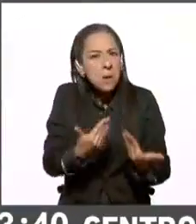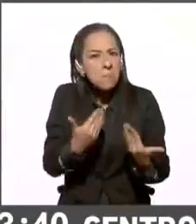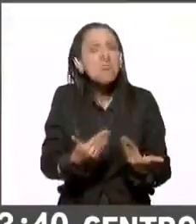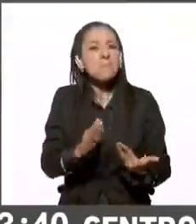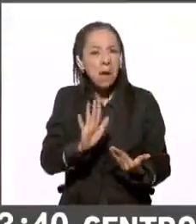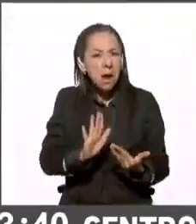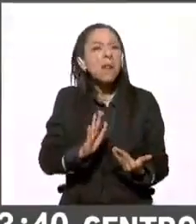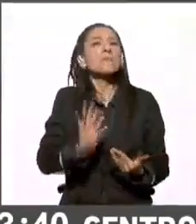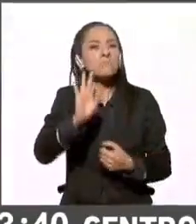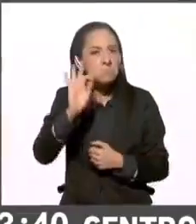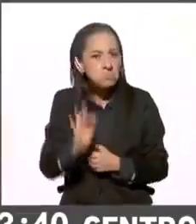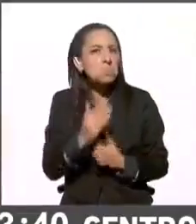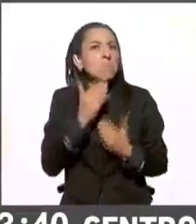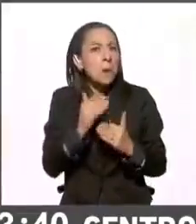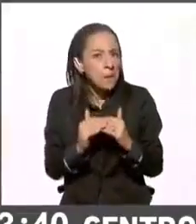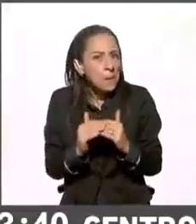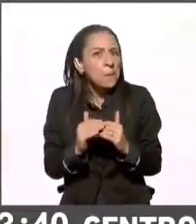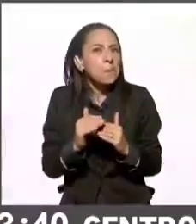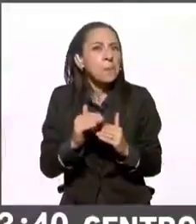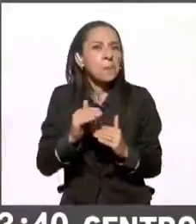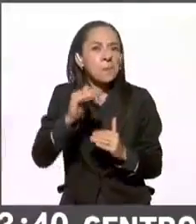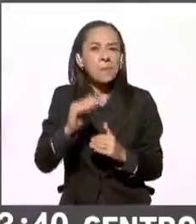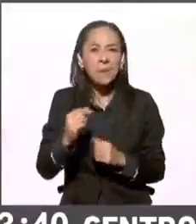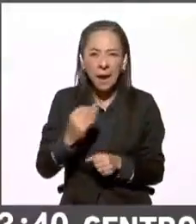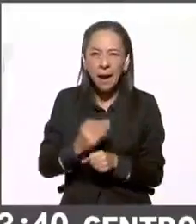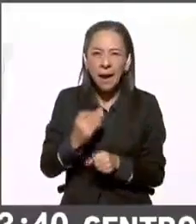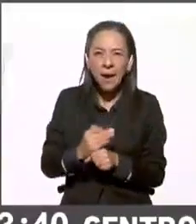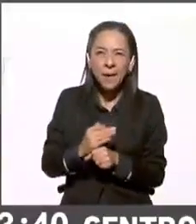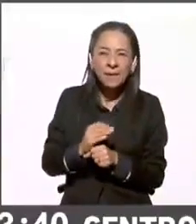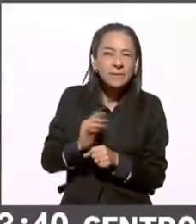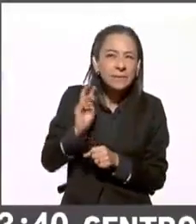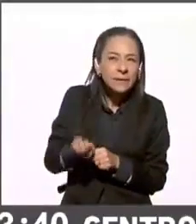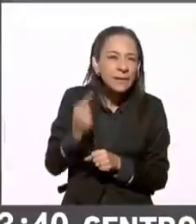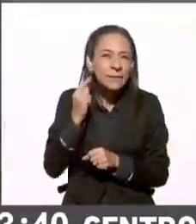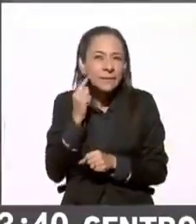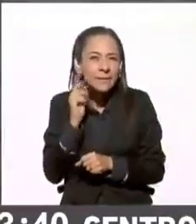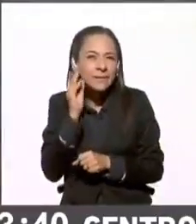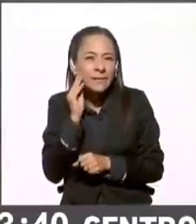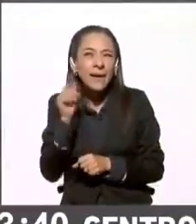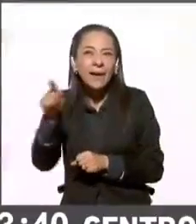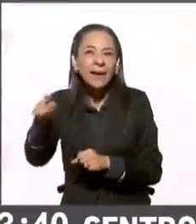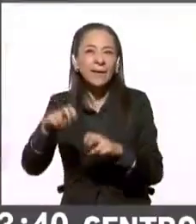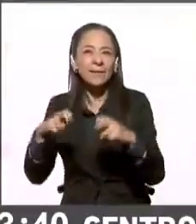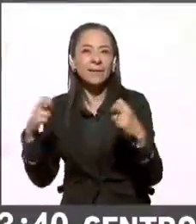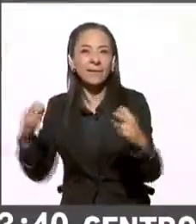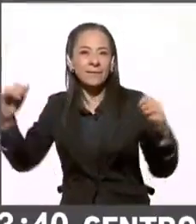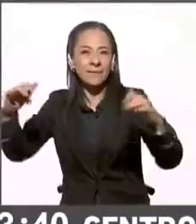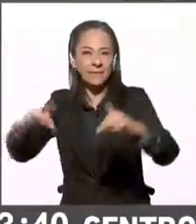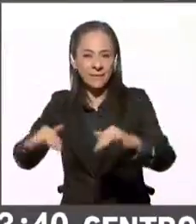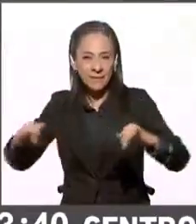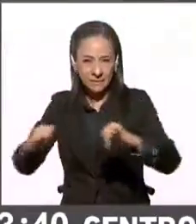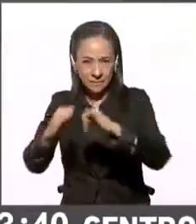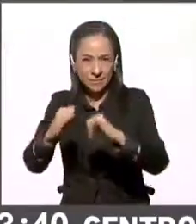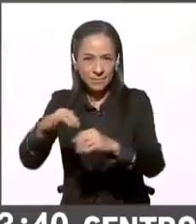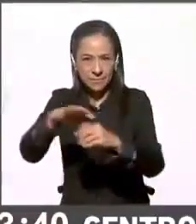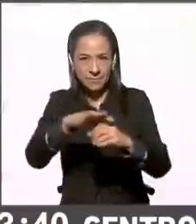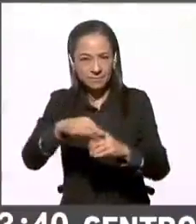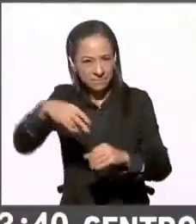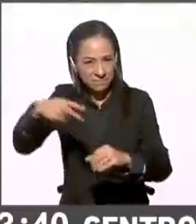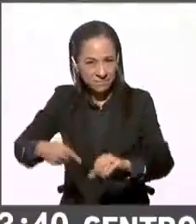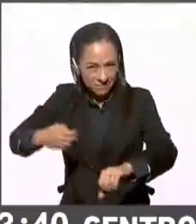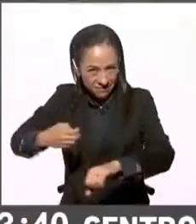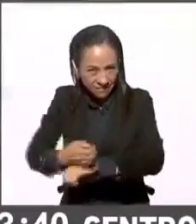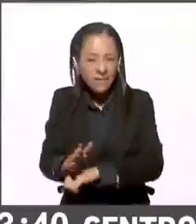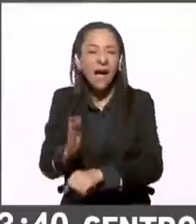ahora y precisamente se alcanza a escuchar de fondo la sesión del Instituto Electoral del Estado. Muy bien,